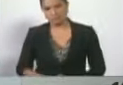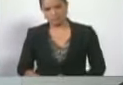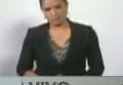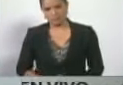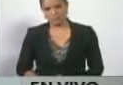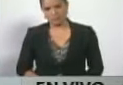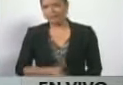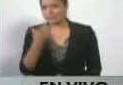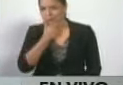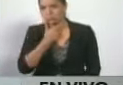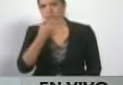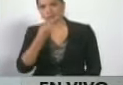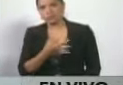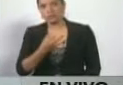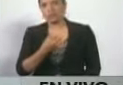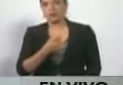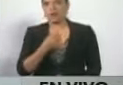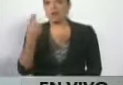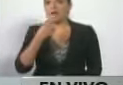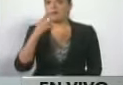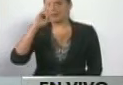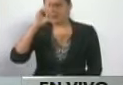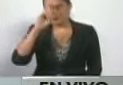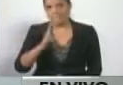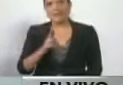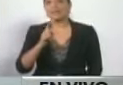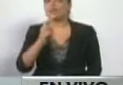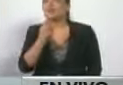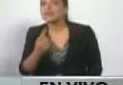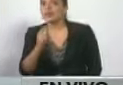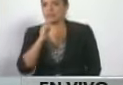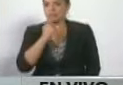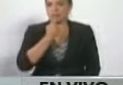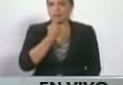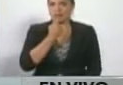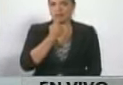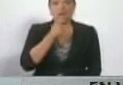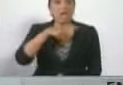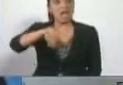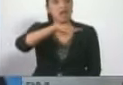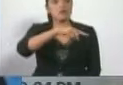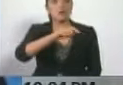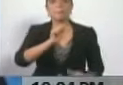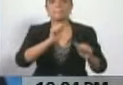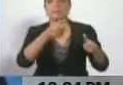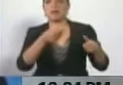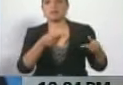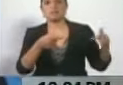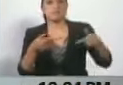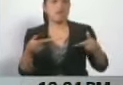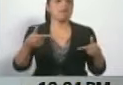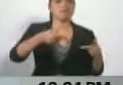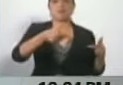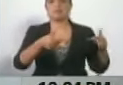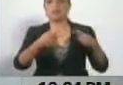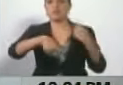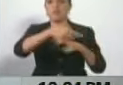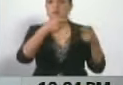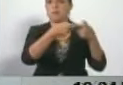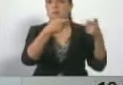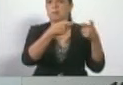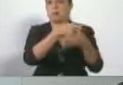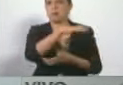¿Ah? Y otros voceros más y entre ellos empezaron a echarse cuchillo. Cha, cha, cha, cha.